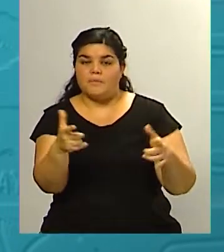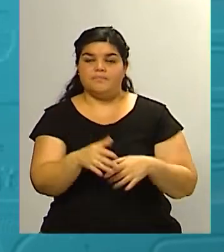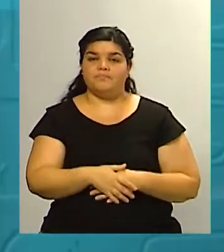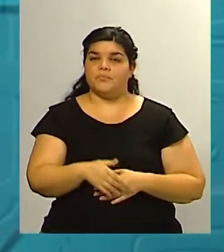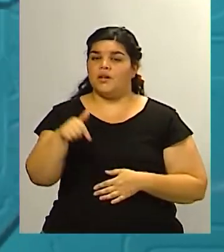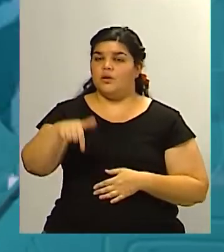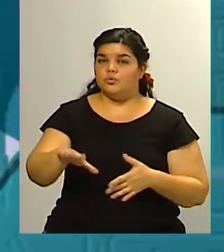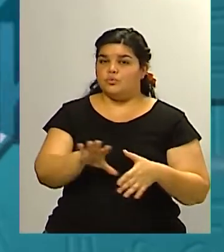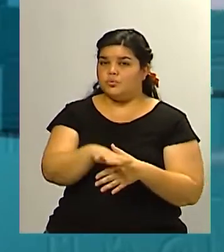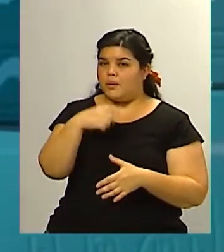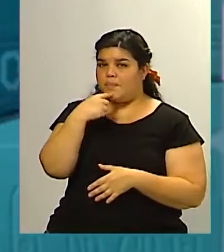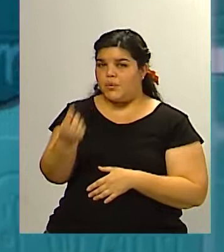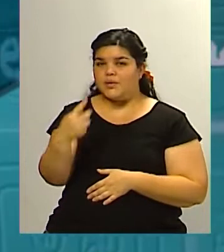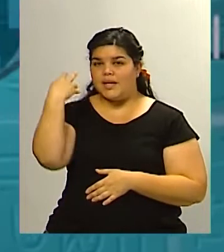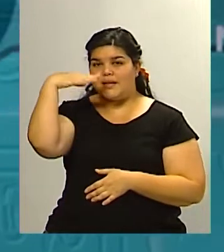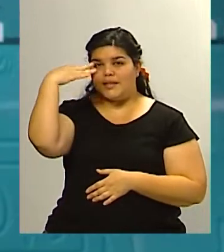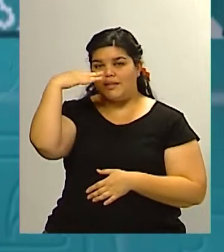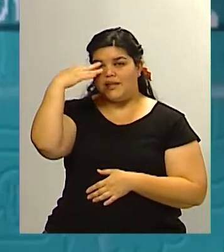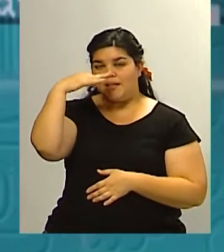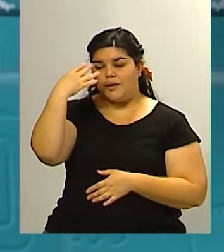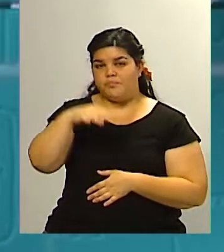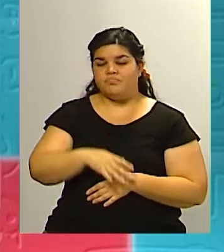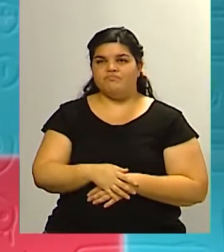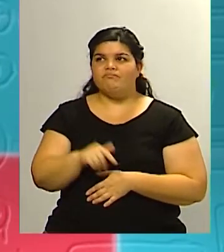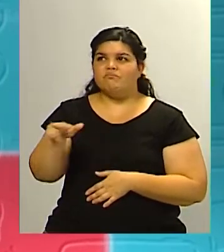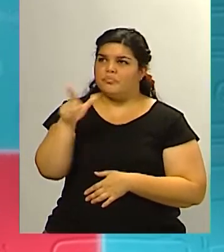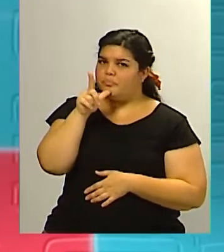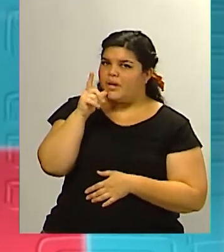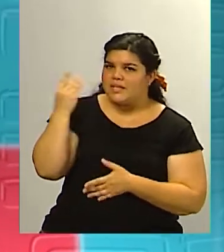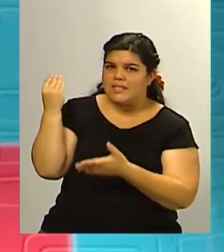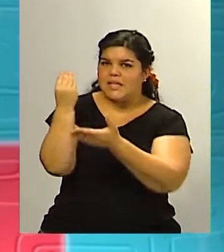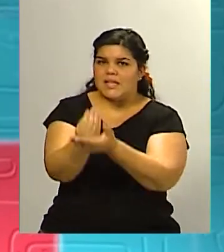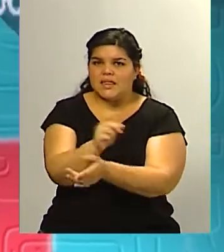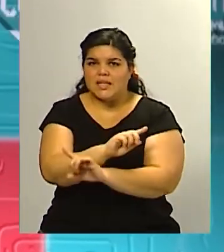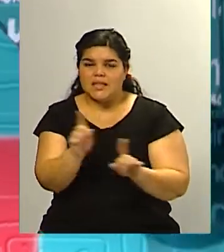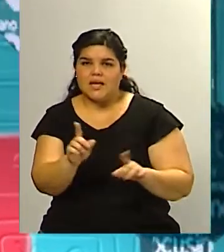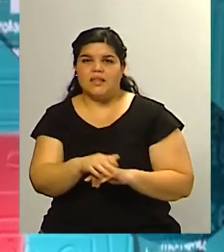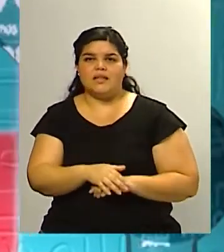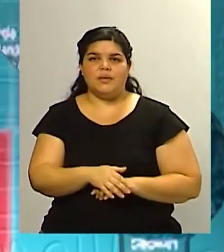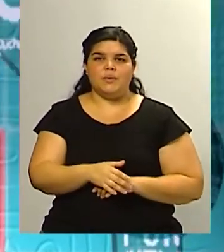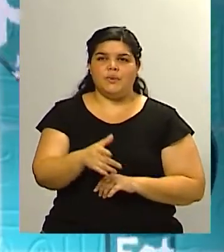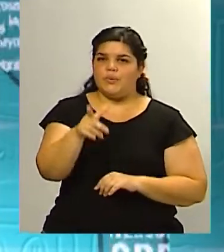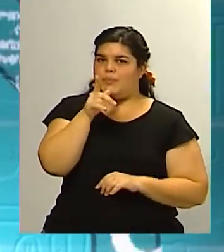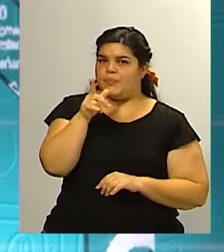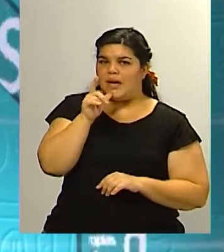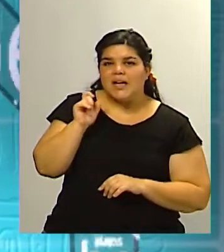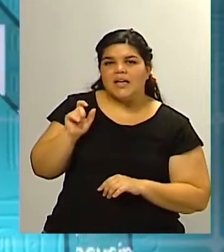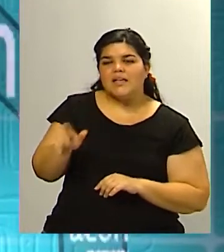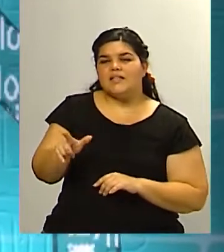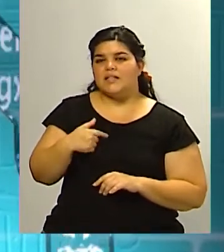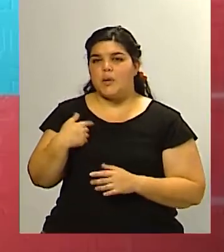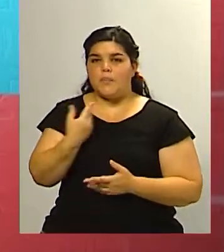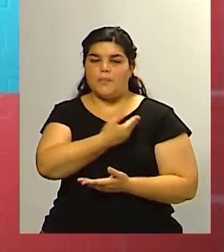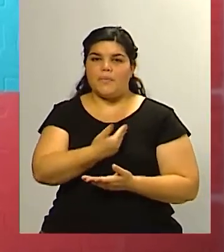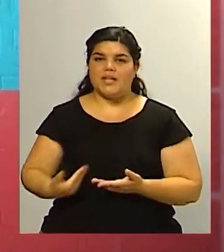decían bueno desde hace tiempo se viene hablando de que no va a ser candidata o no se la ve como candidata a presidente lo dijo